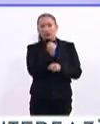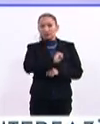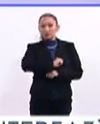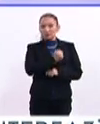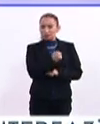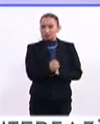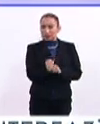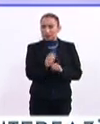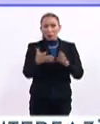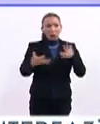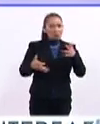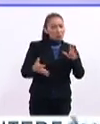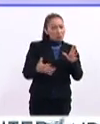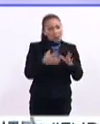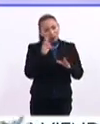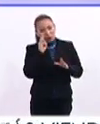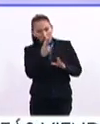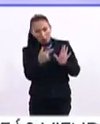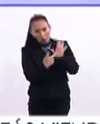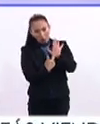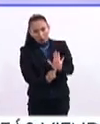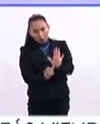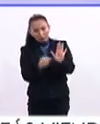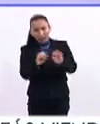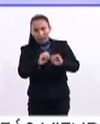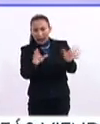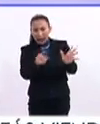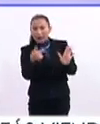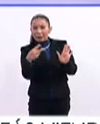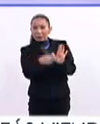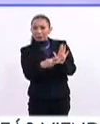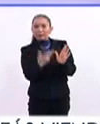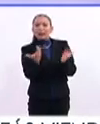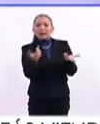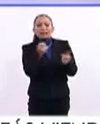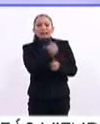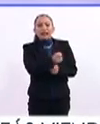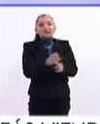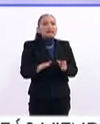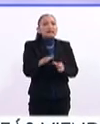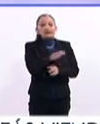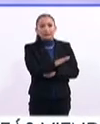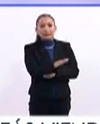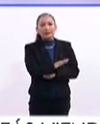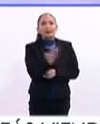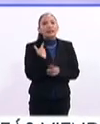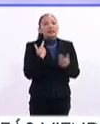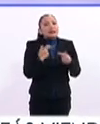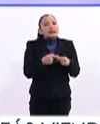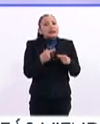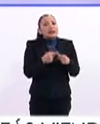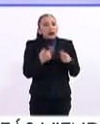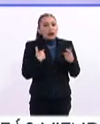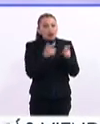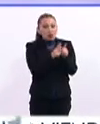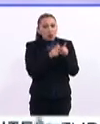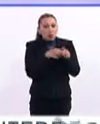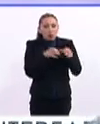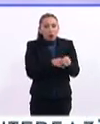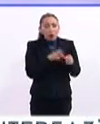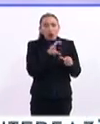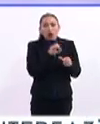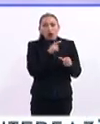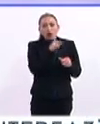Con ello, más o menos puedo especificar o esclarecer a grosso modo de qué está conformado este